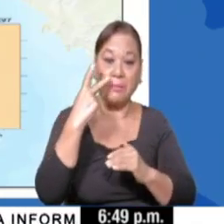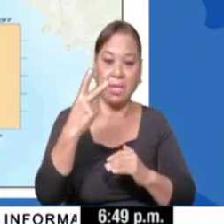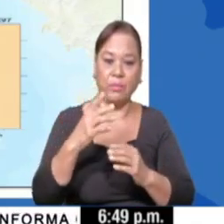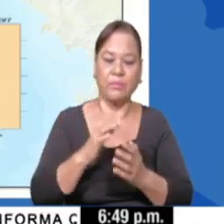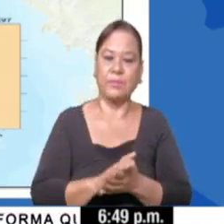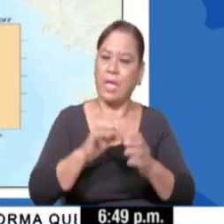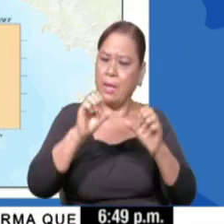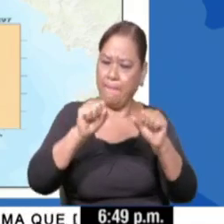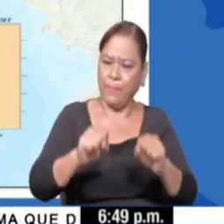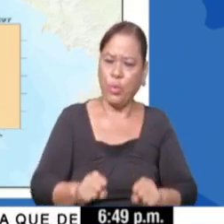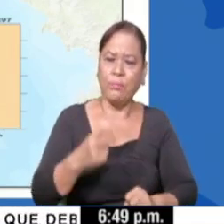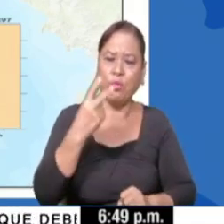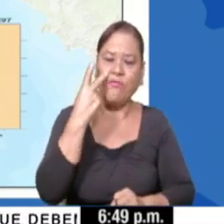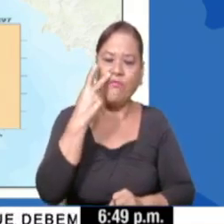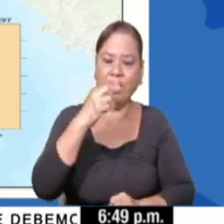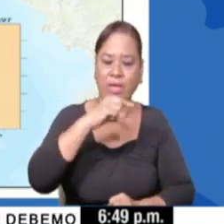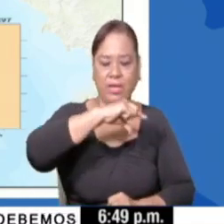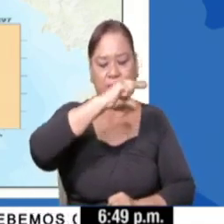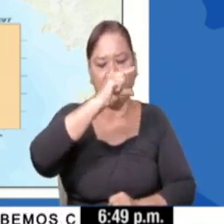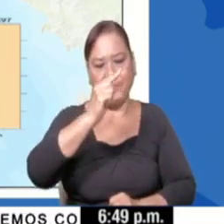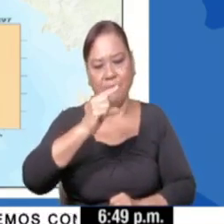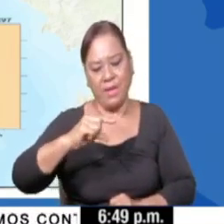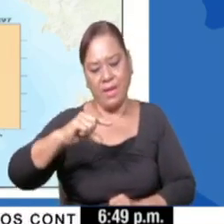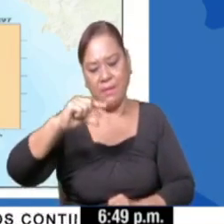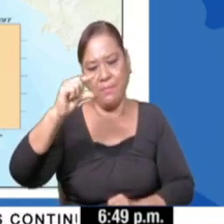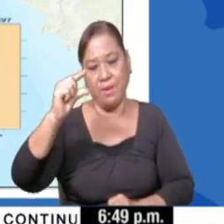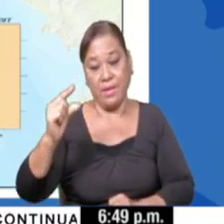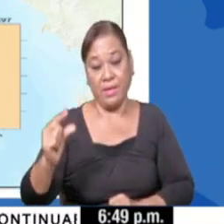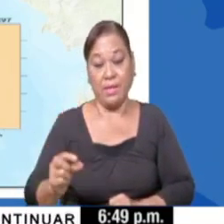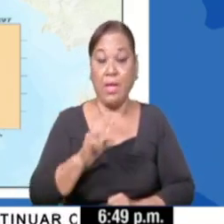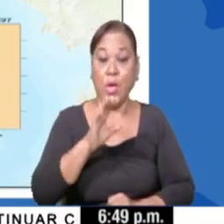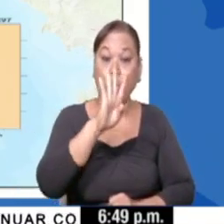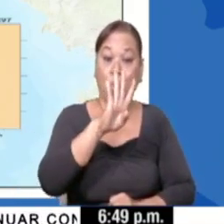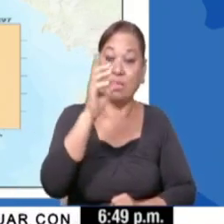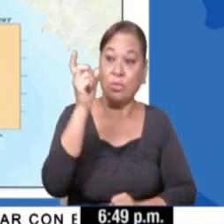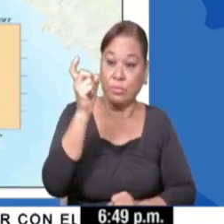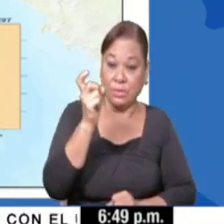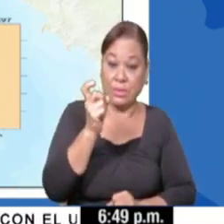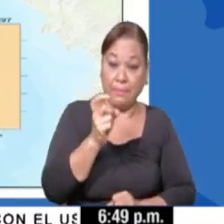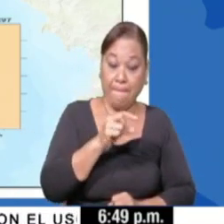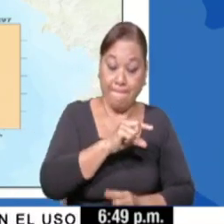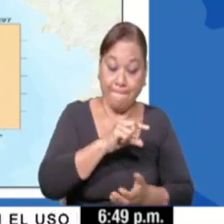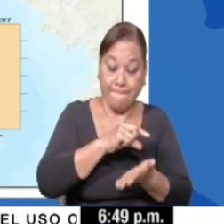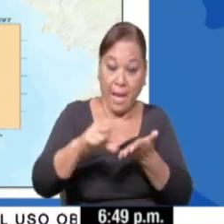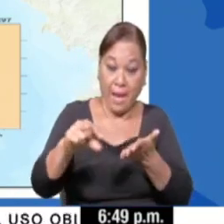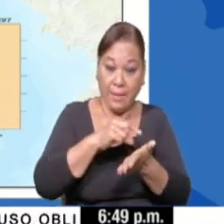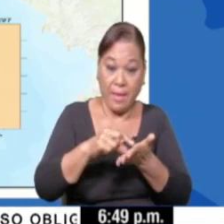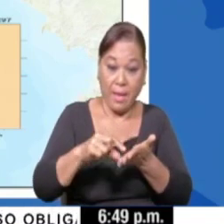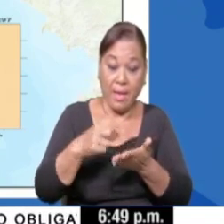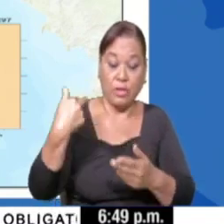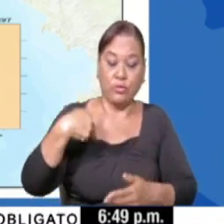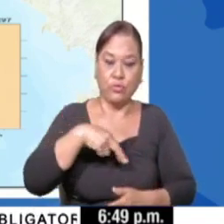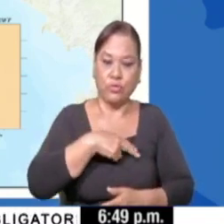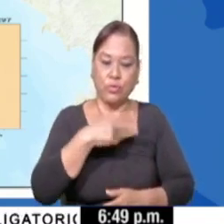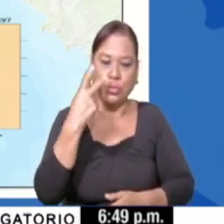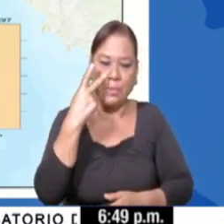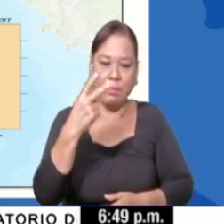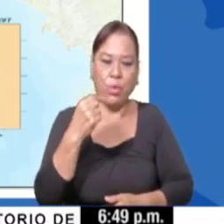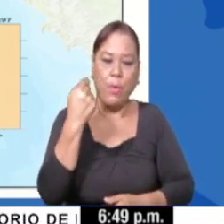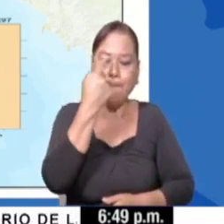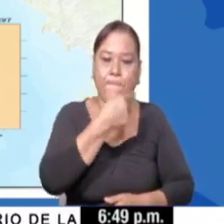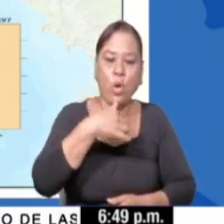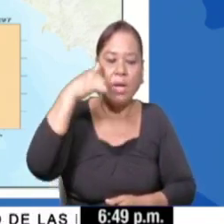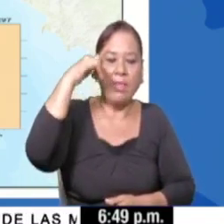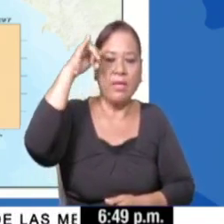Lo podemos apreciar en el mapa que continuamente por más de cuatro semanas hemos tenido que son la región de Bocas del Toro, Veraguas,